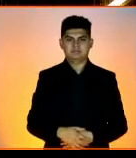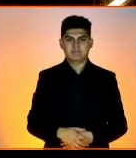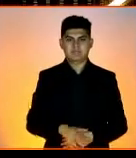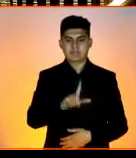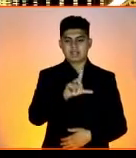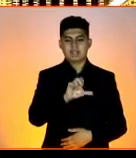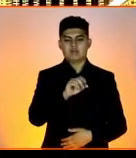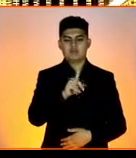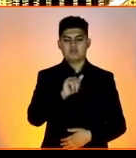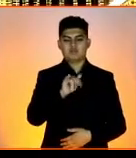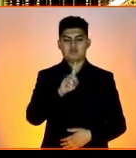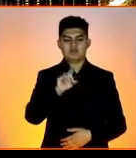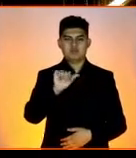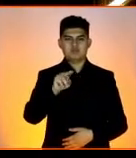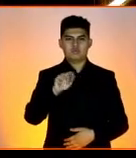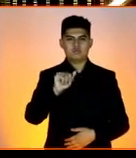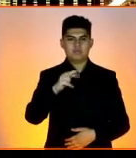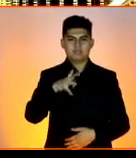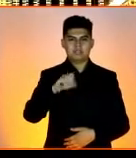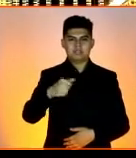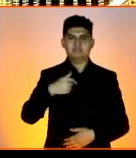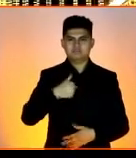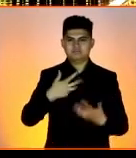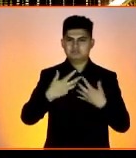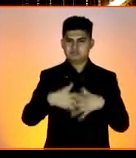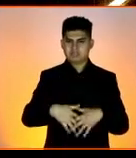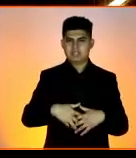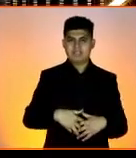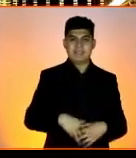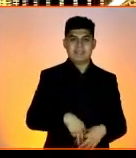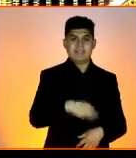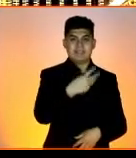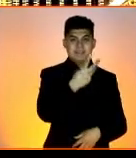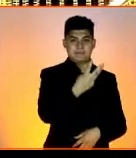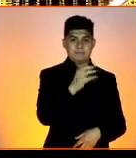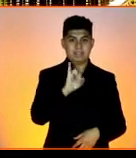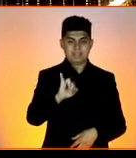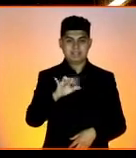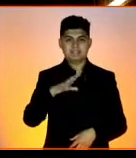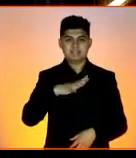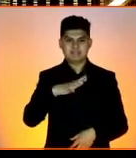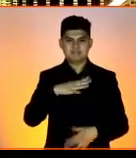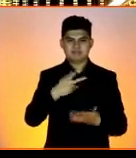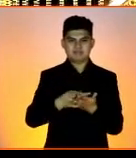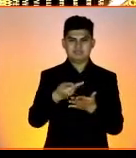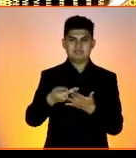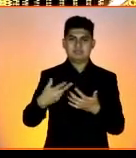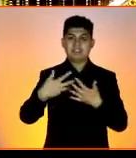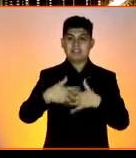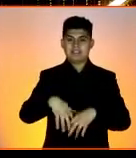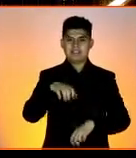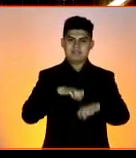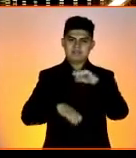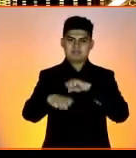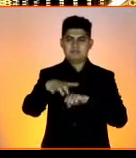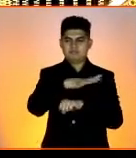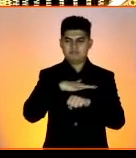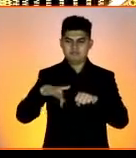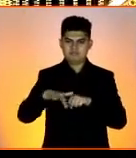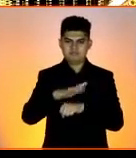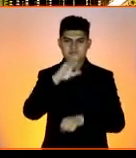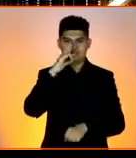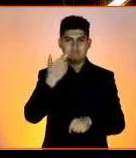Leopoldo Márquez Martínez, pertenezco a la empresa Triple I, y acabamos de obtener el distintivo de Empresa Socialmente Responsable.